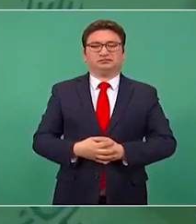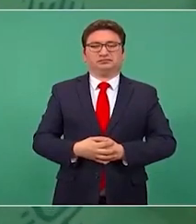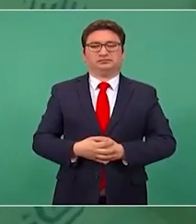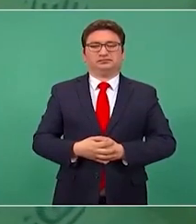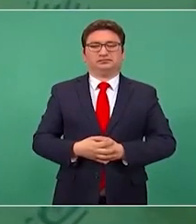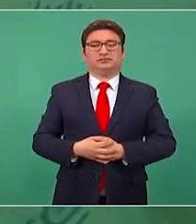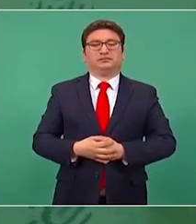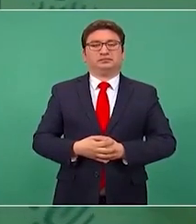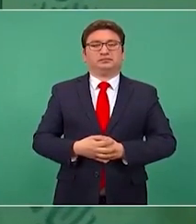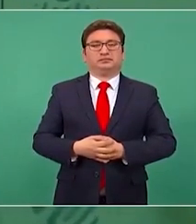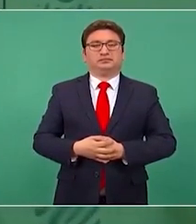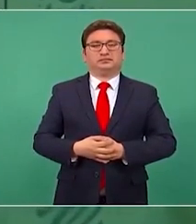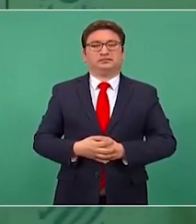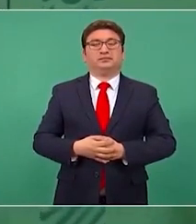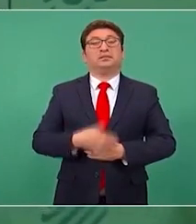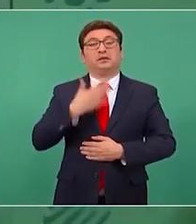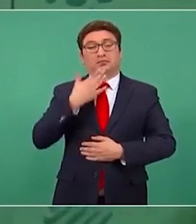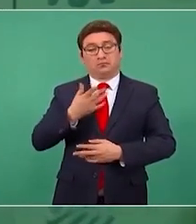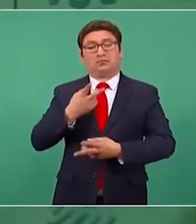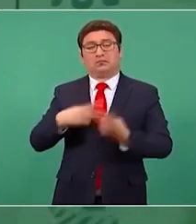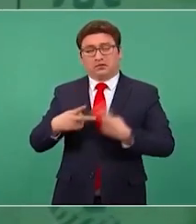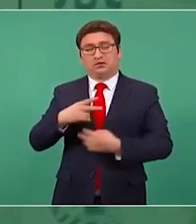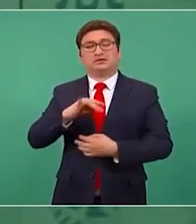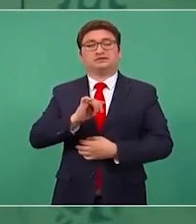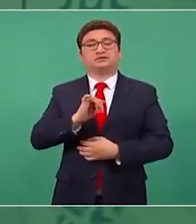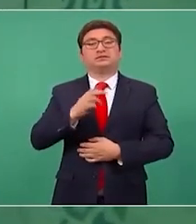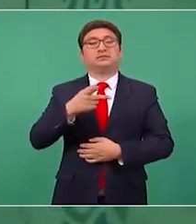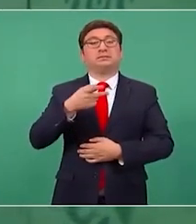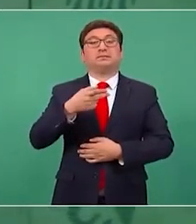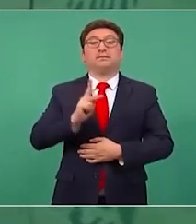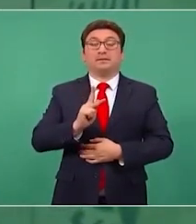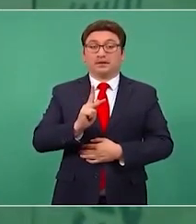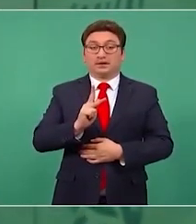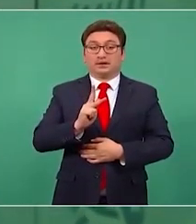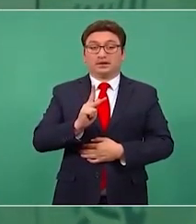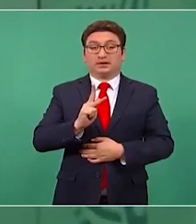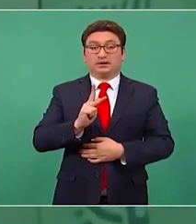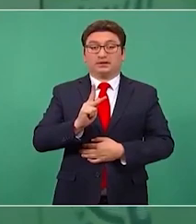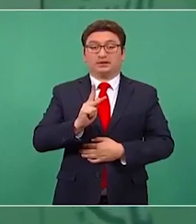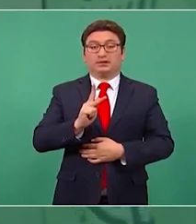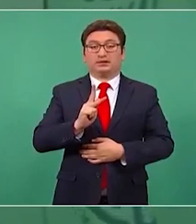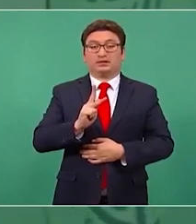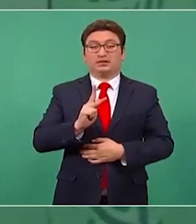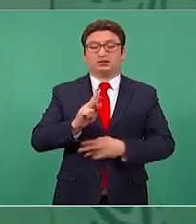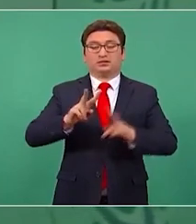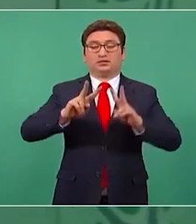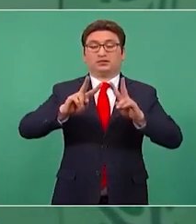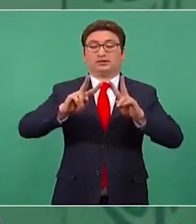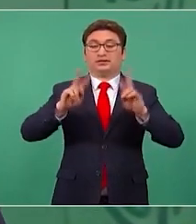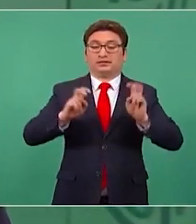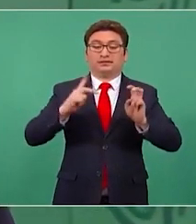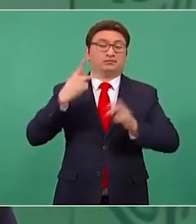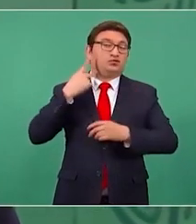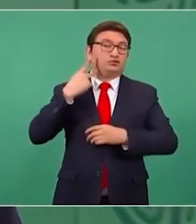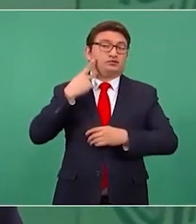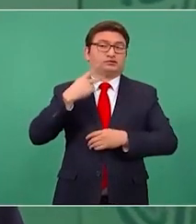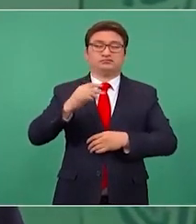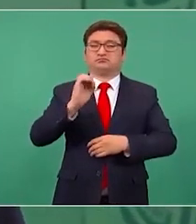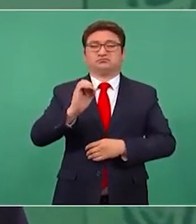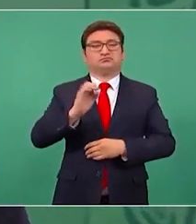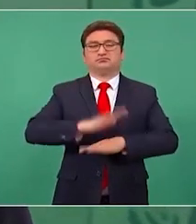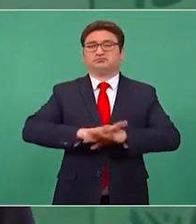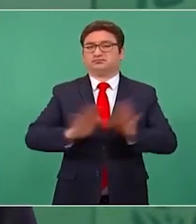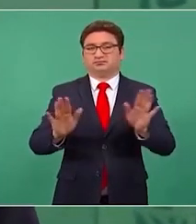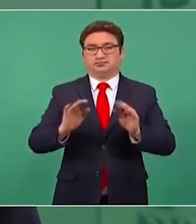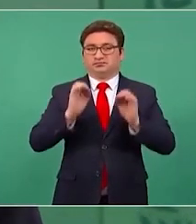bien recibidos, pero cero política. ¿El día que